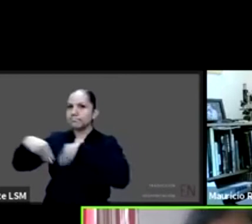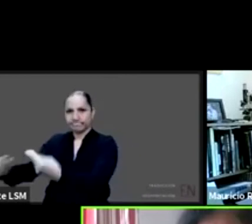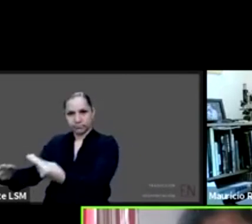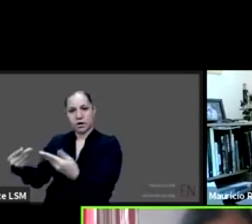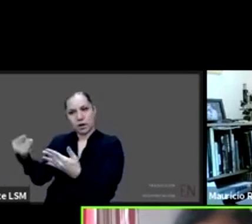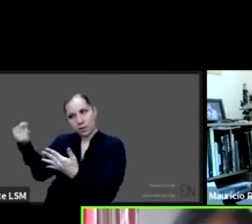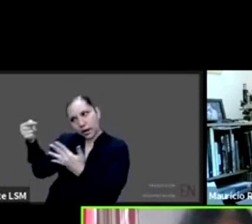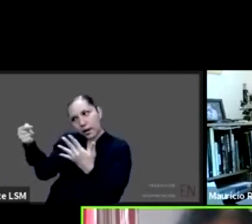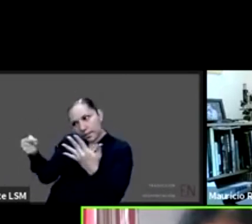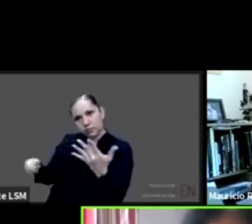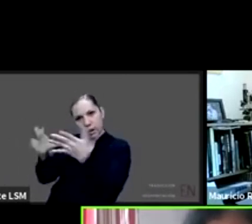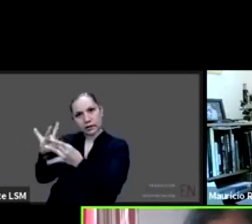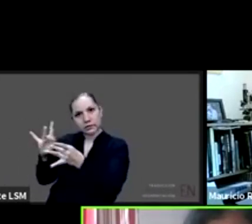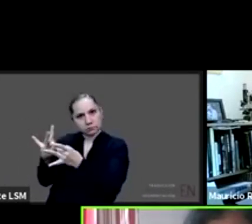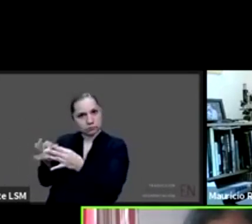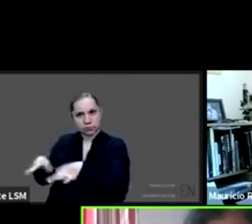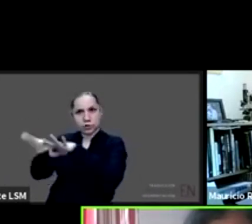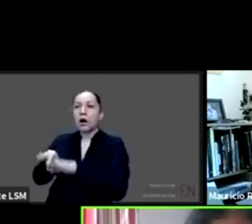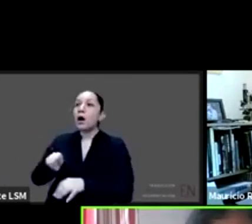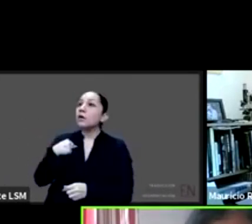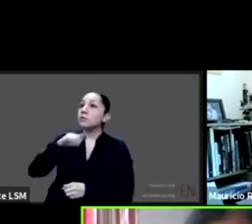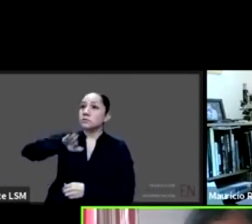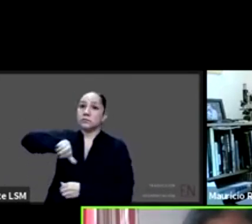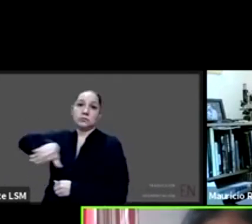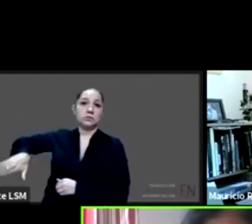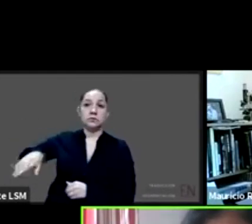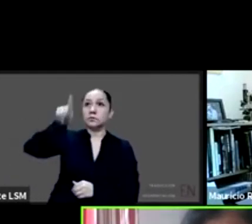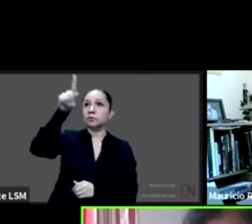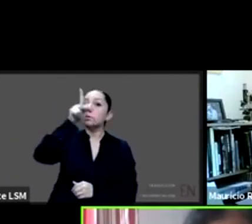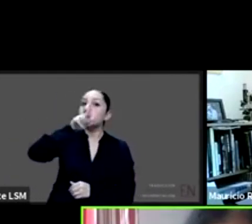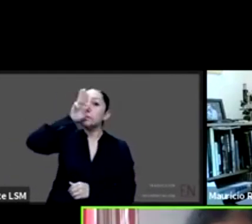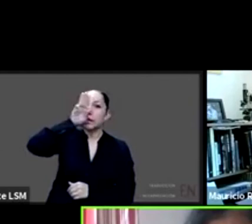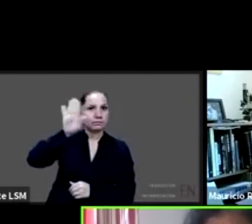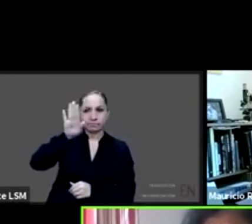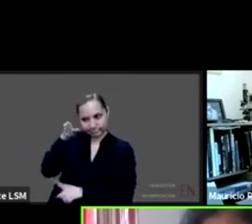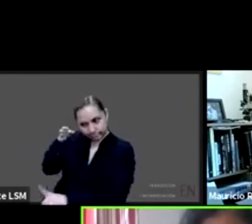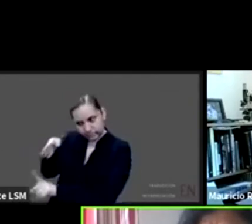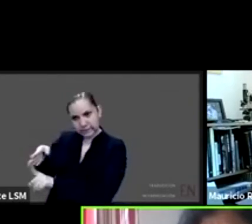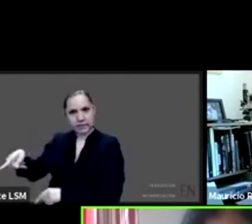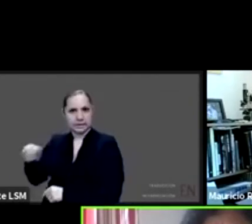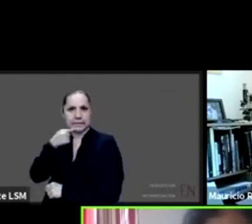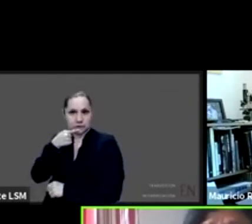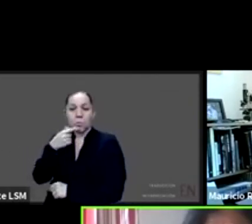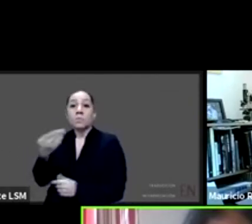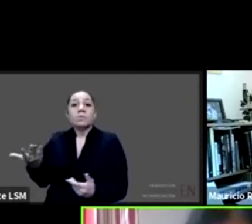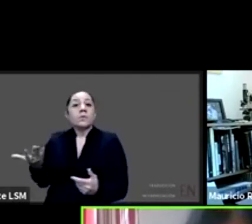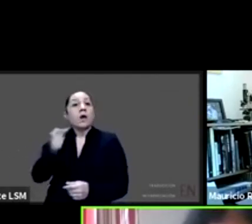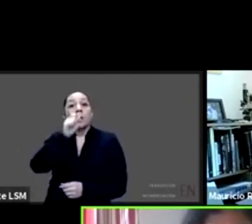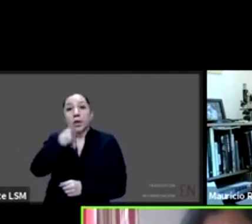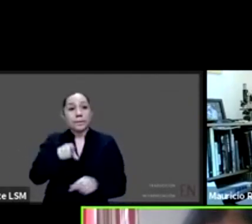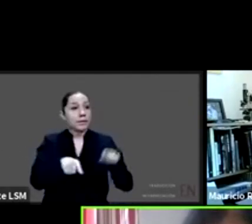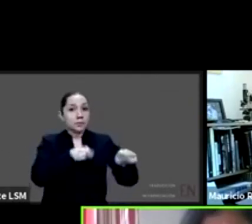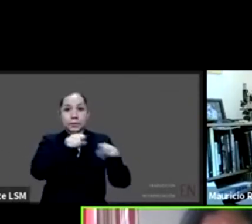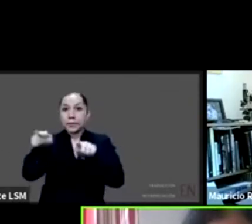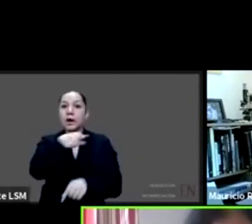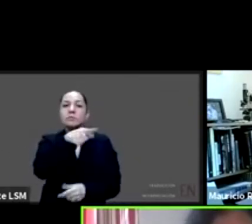decía, no nada más es para niños, si tenemos que tener una mirada interseccional, una mirada que diga, bueno, es un niño,